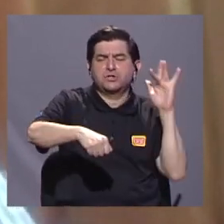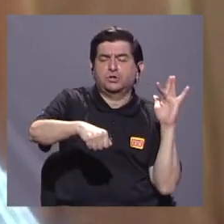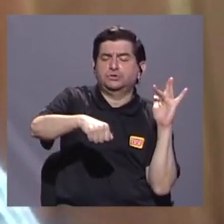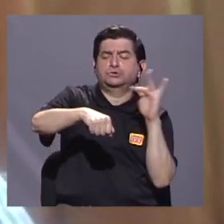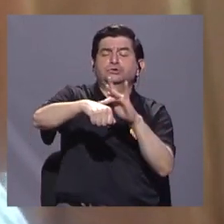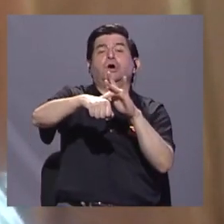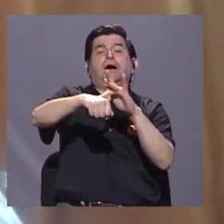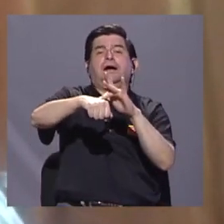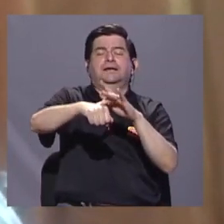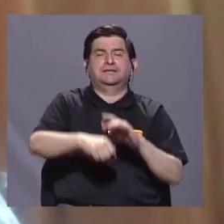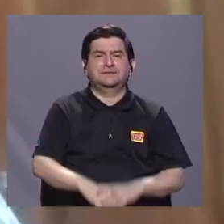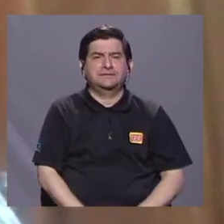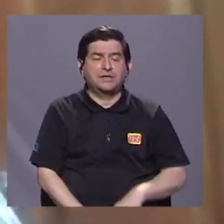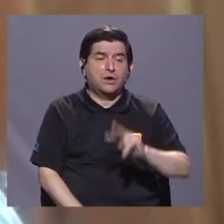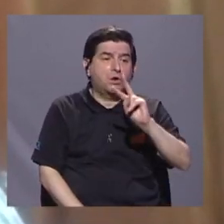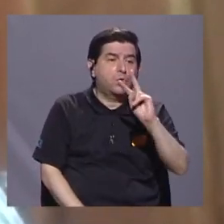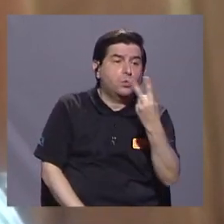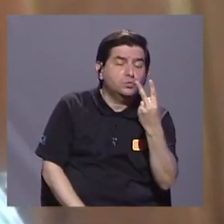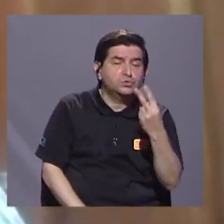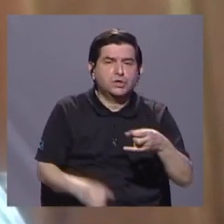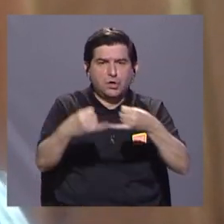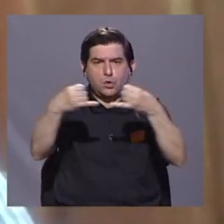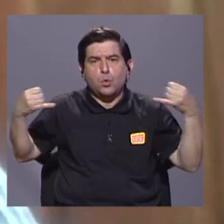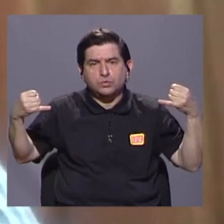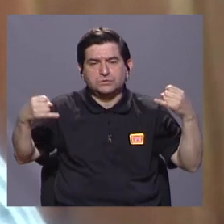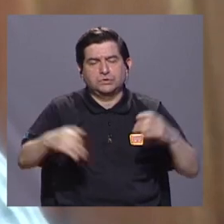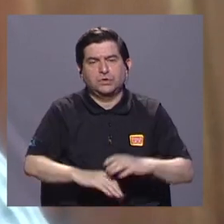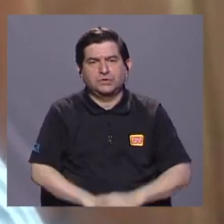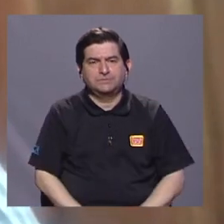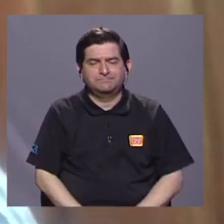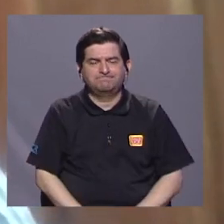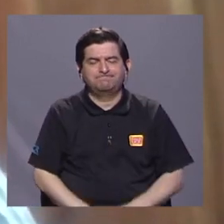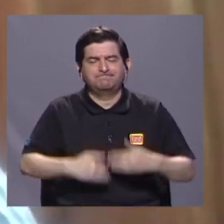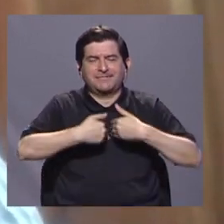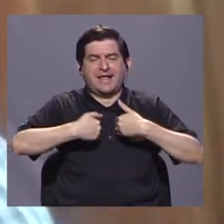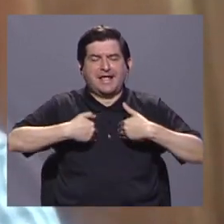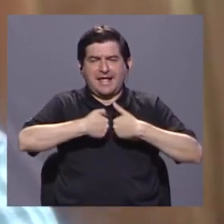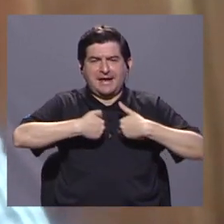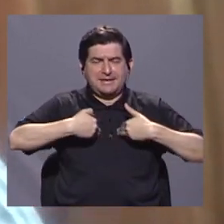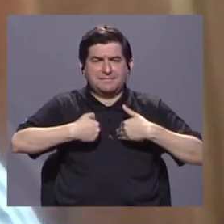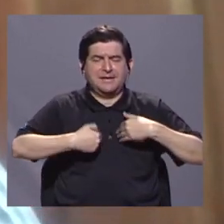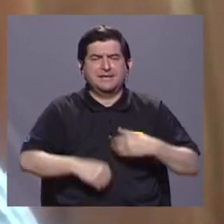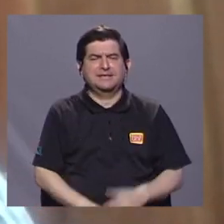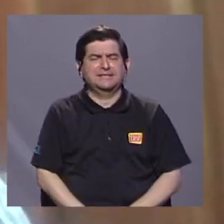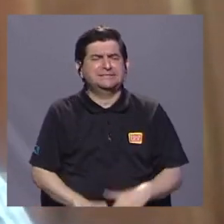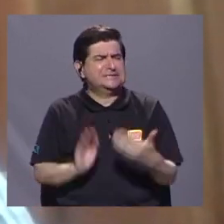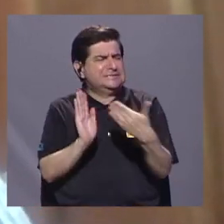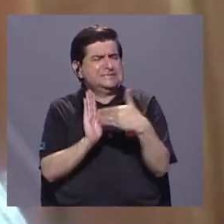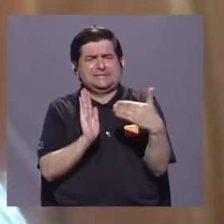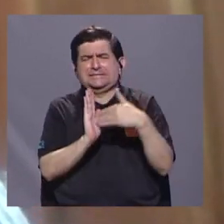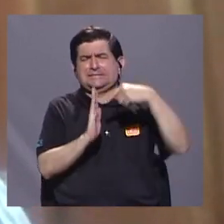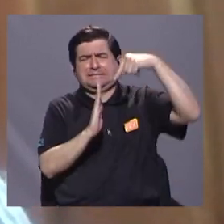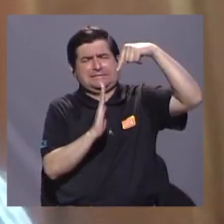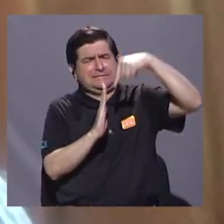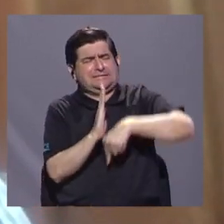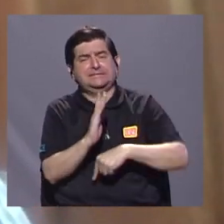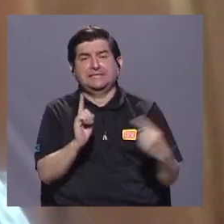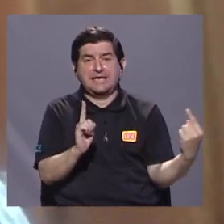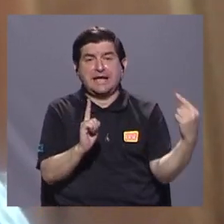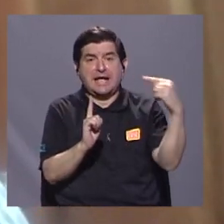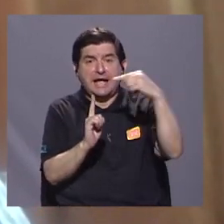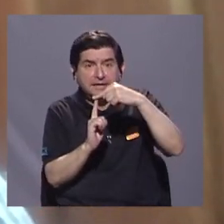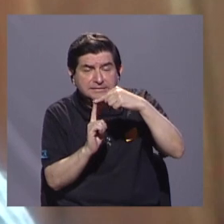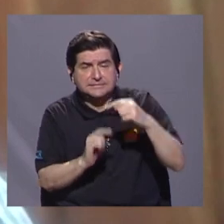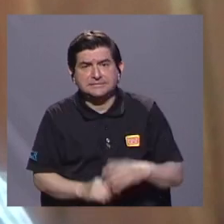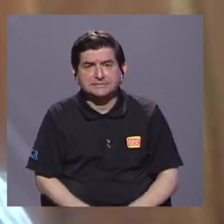con un segundo cable haciendo tierra, pues los animales se ven seriamente afectados hasta el